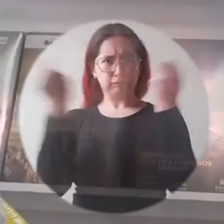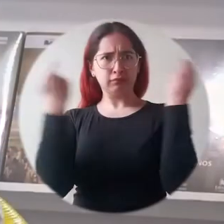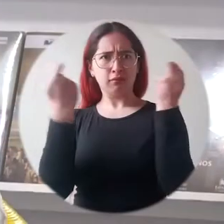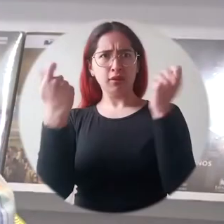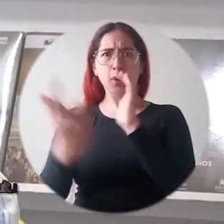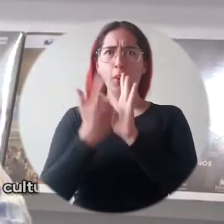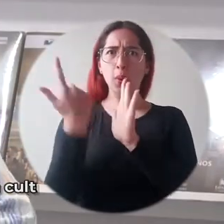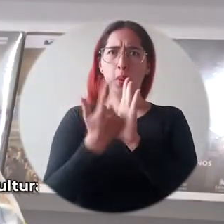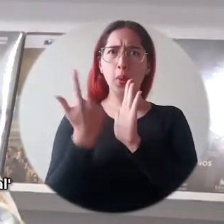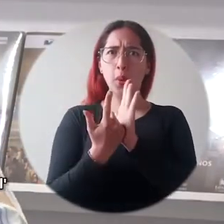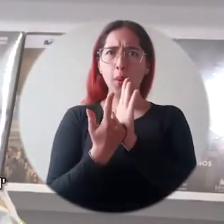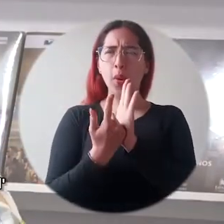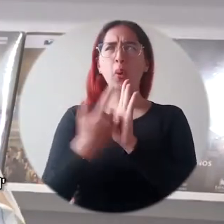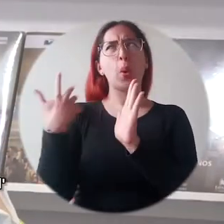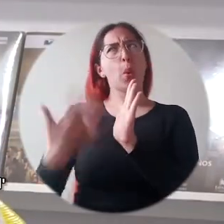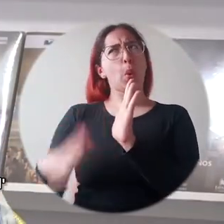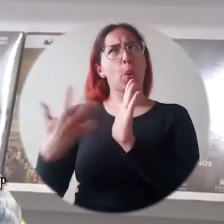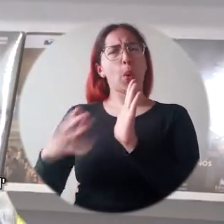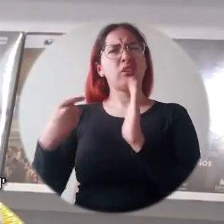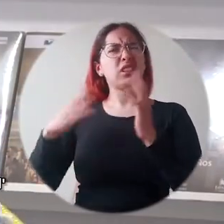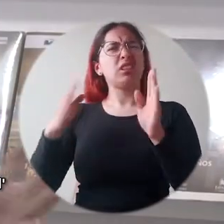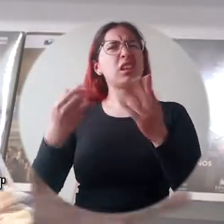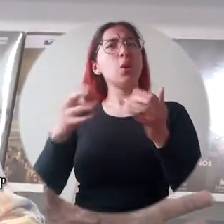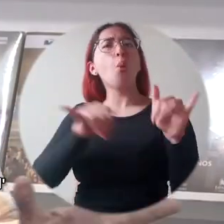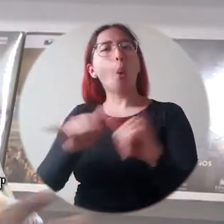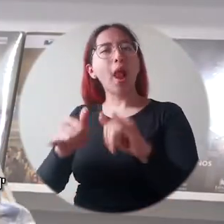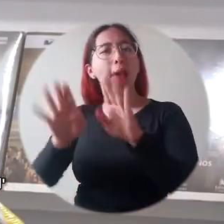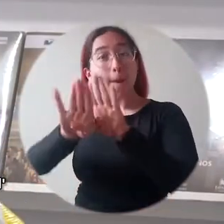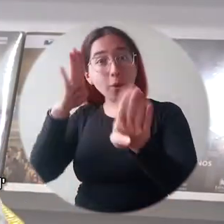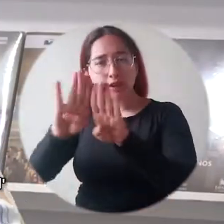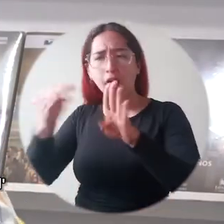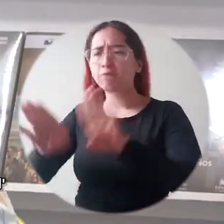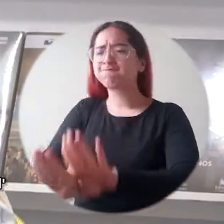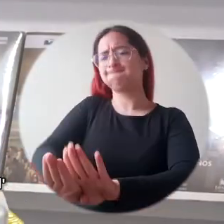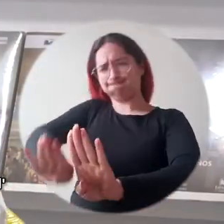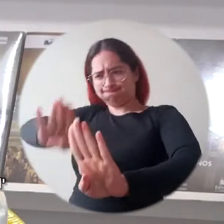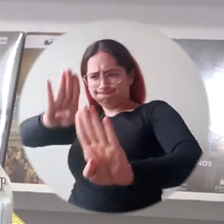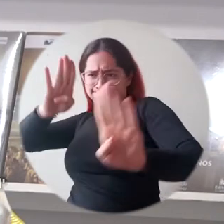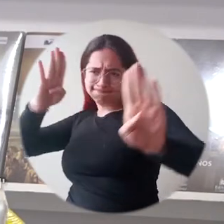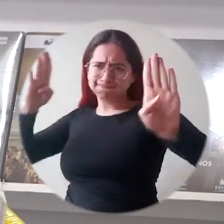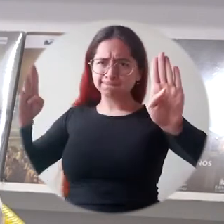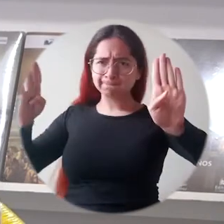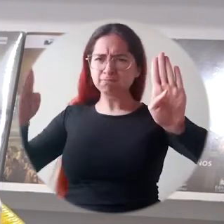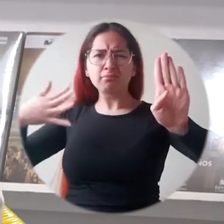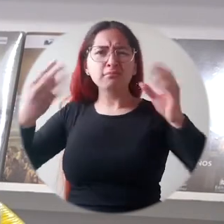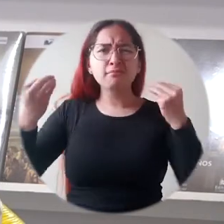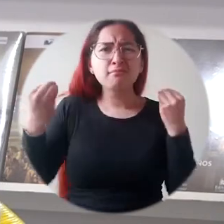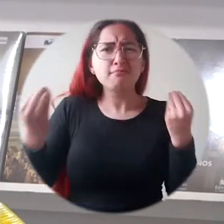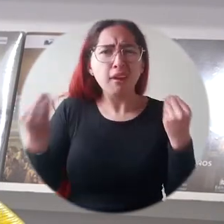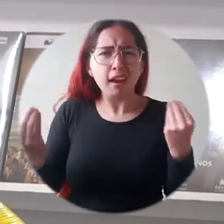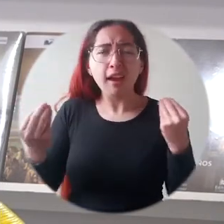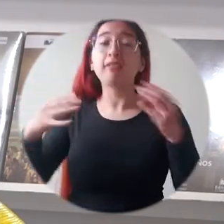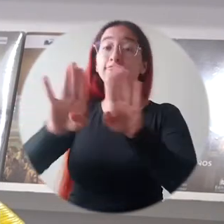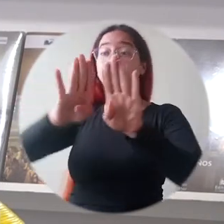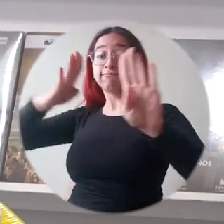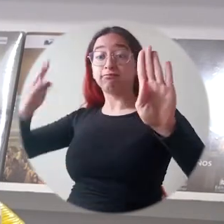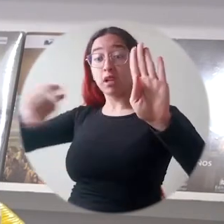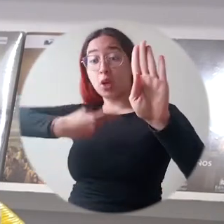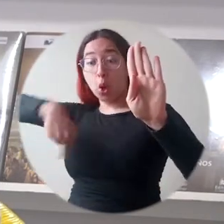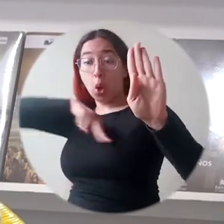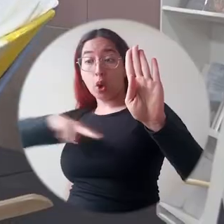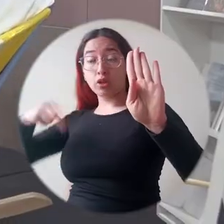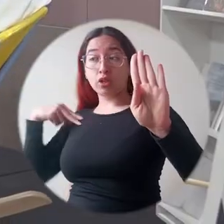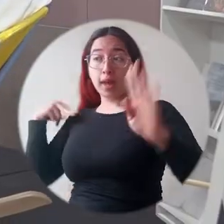La Feria del Libro no es una ventana, es un portón inmenso para que nosotros,